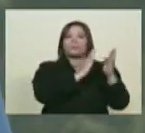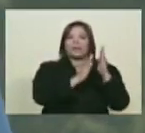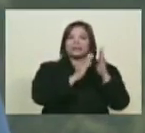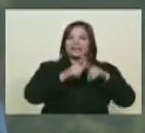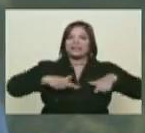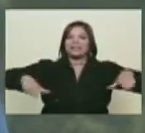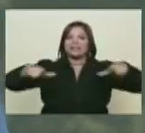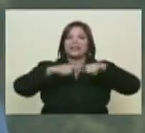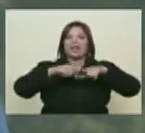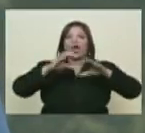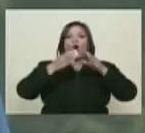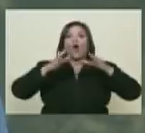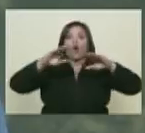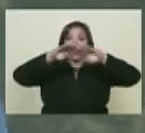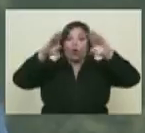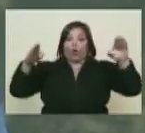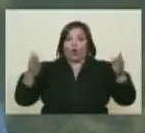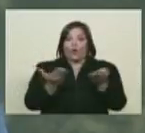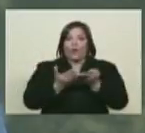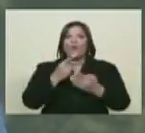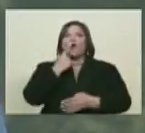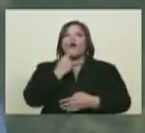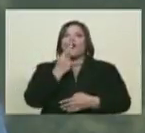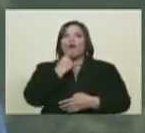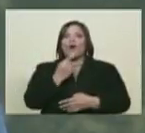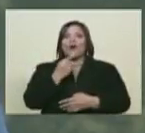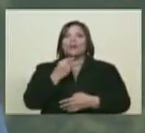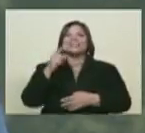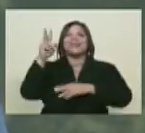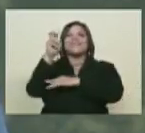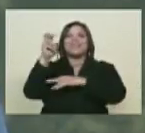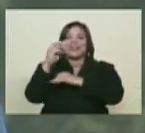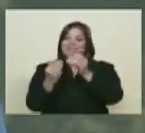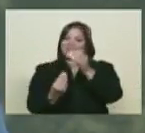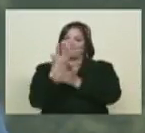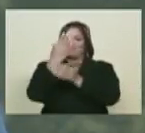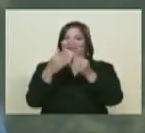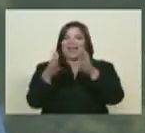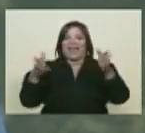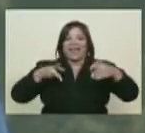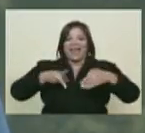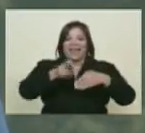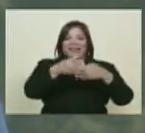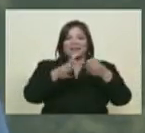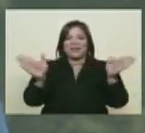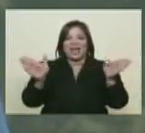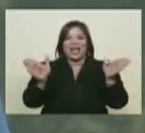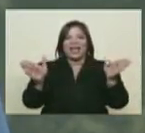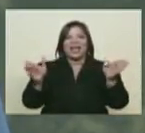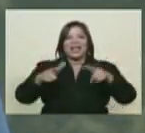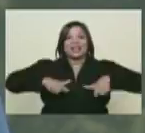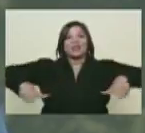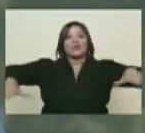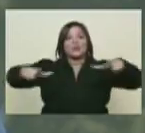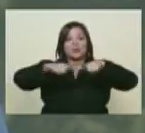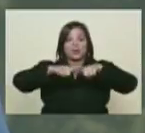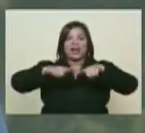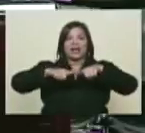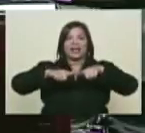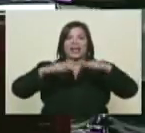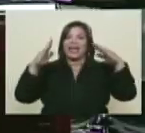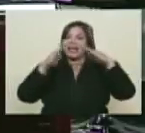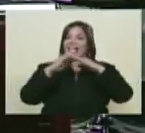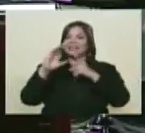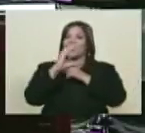que es el cubo rojo, que vamos a inaugurar también este viernes. En adelante, este espacio, que es la Casa